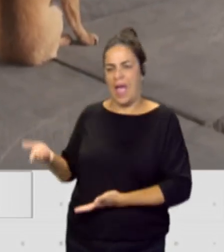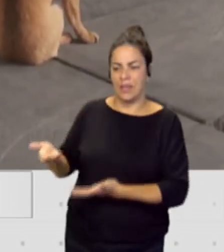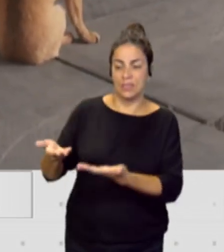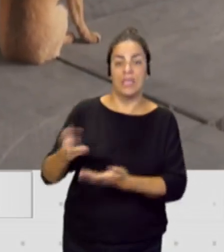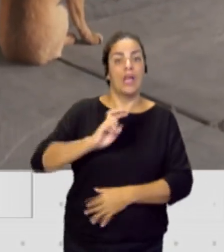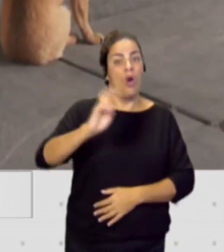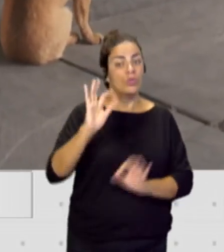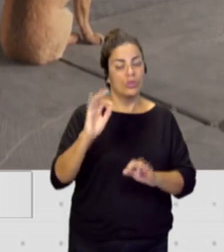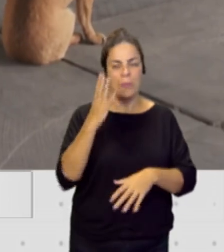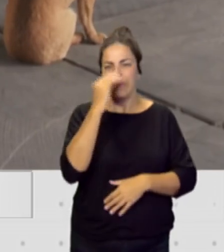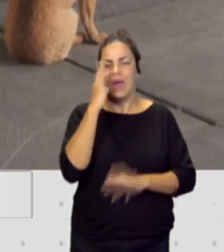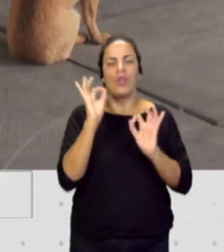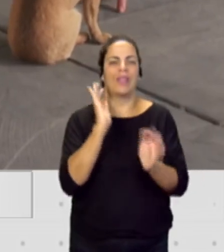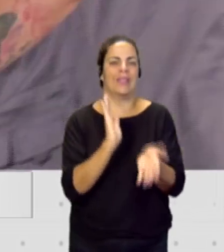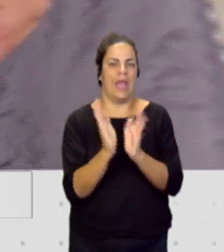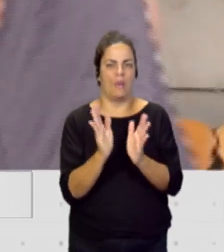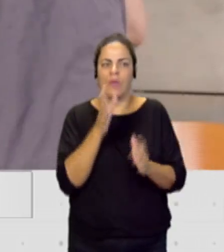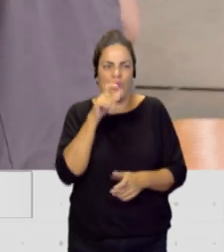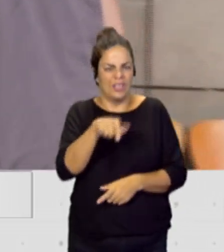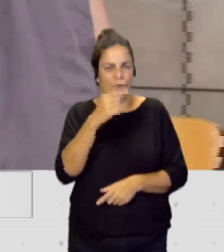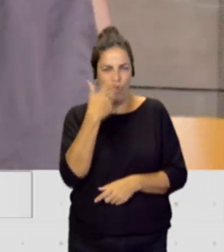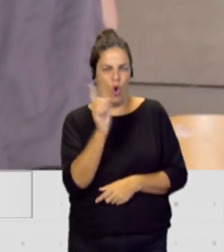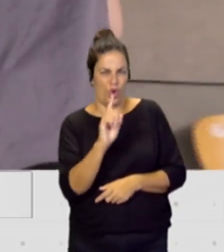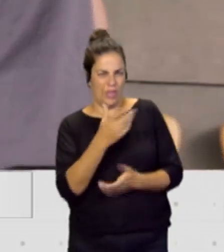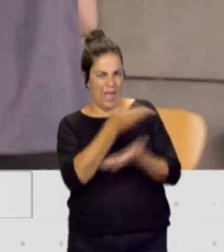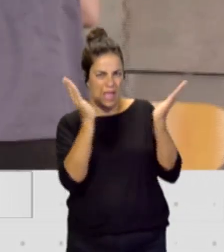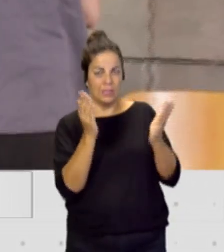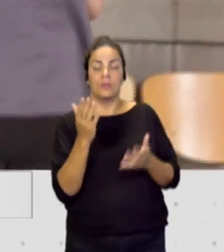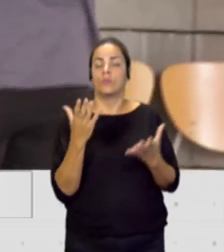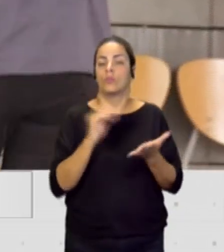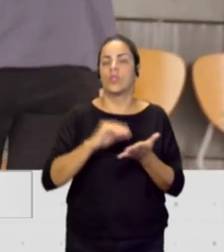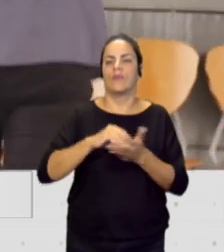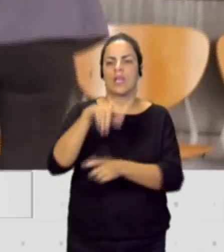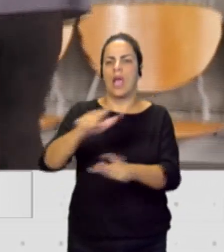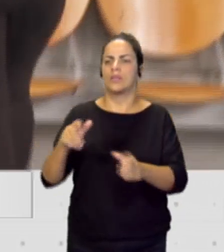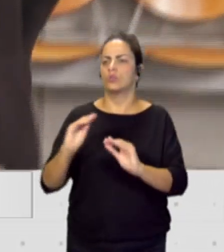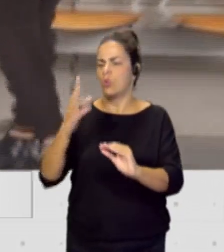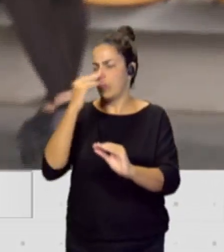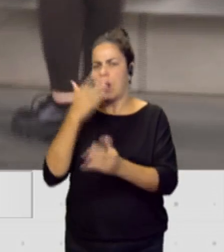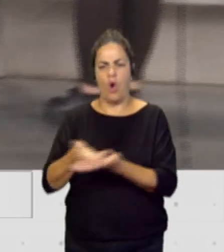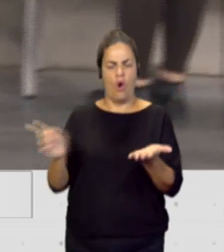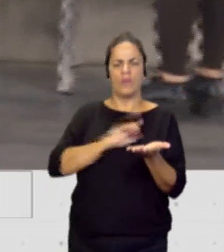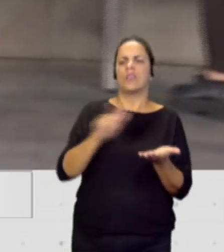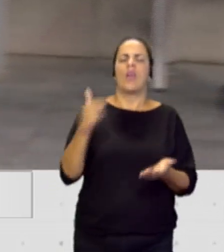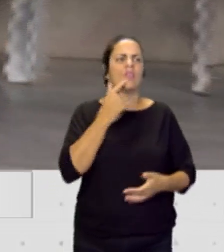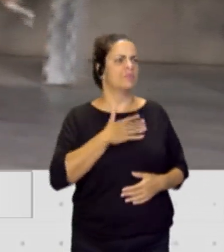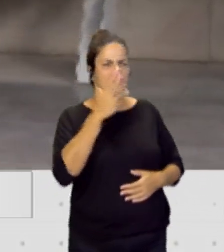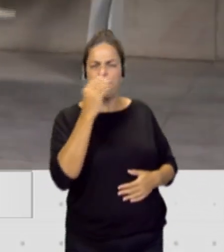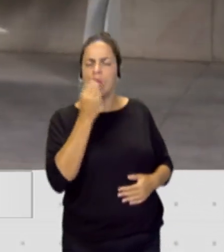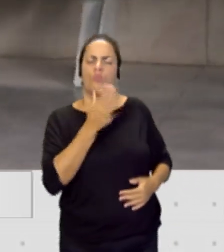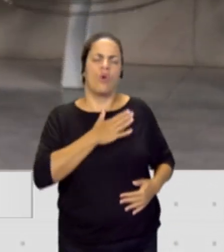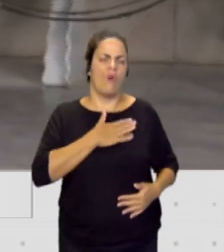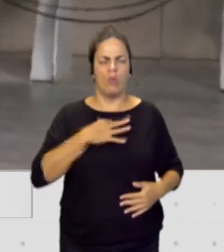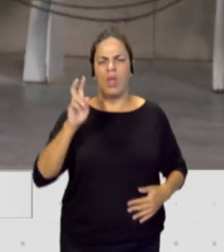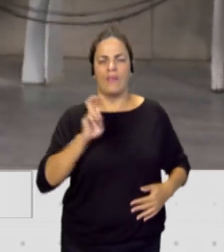desconocidos. Muchas veces hay mucha gente que nos ofrece sus perros y nos dice, yo tengo un perro muy bueno, ¿qué puede servir? Claro,